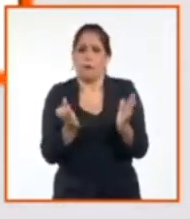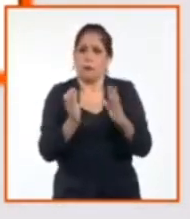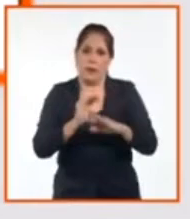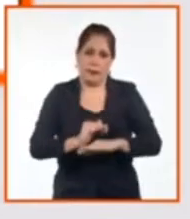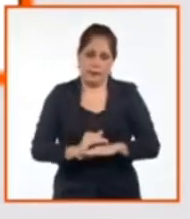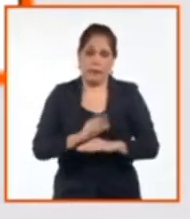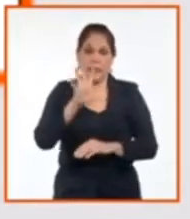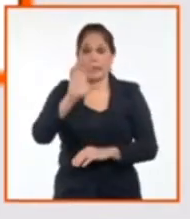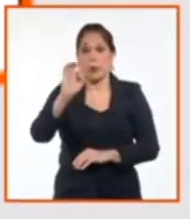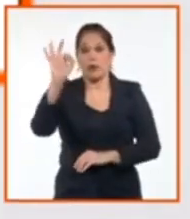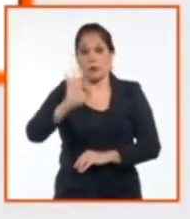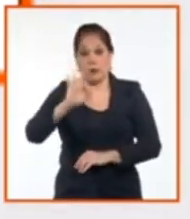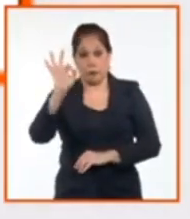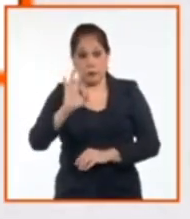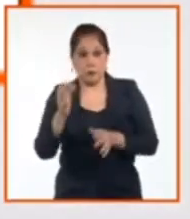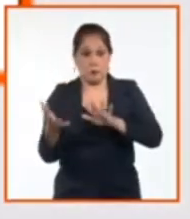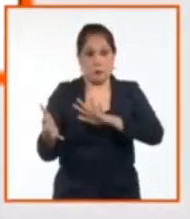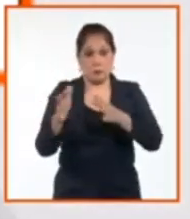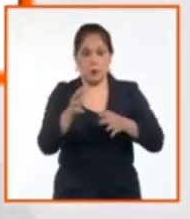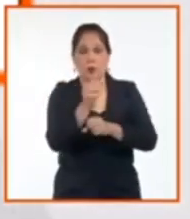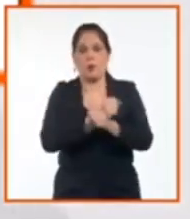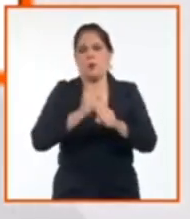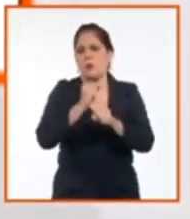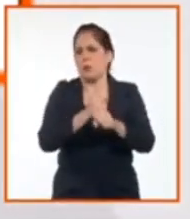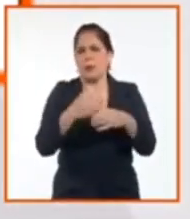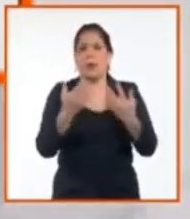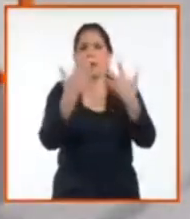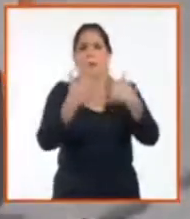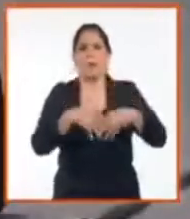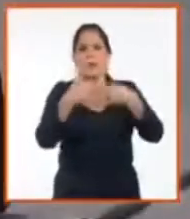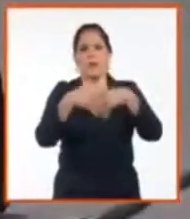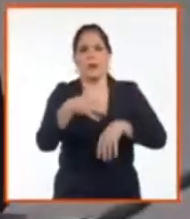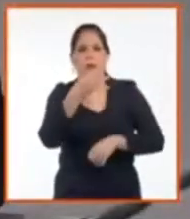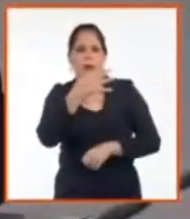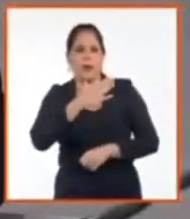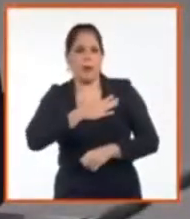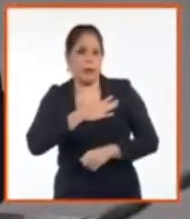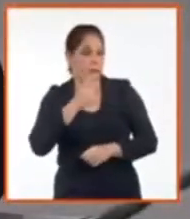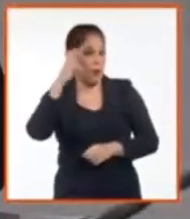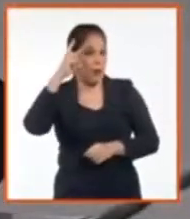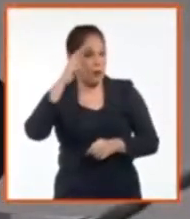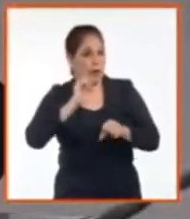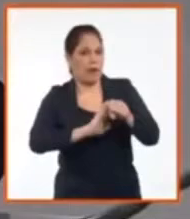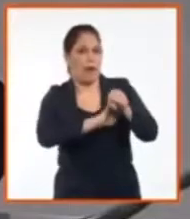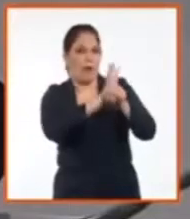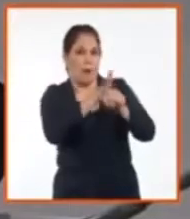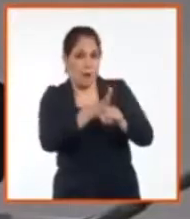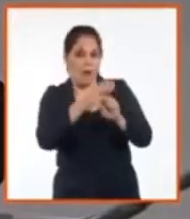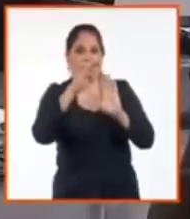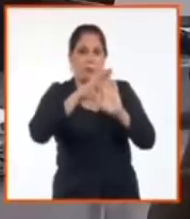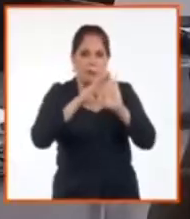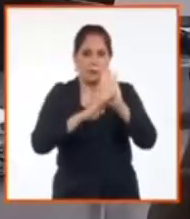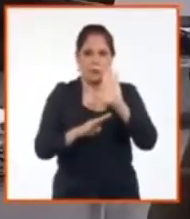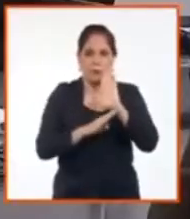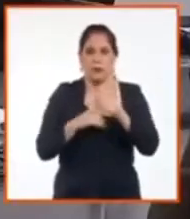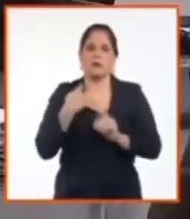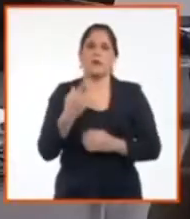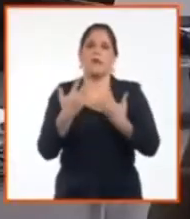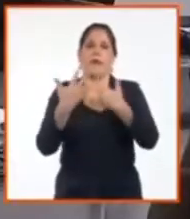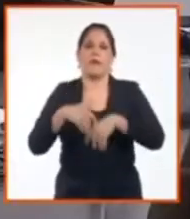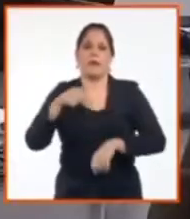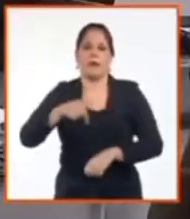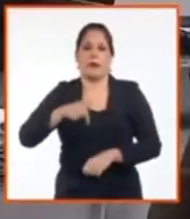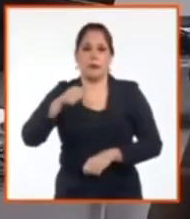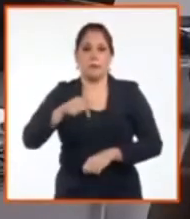50% aproximadamente tuvimos que utilizarlo para producir los medicamentos del protocolo de la COVID, que el 85% lo fabricamos nosotros. Y para el